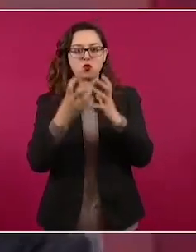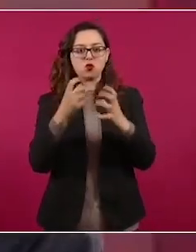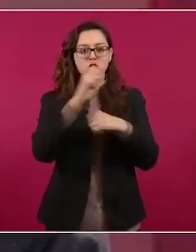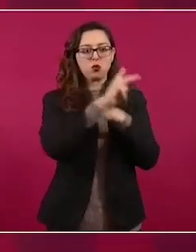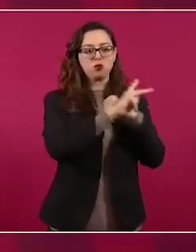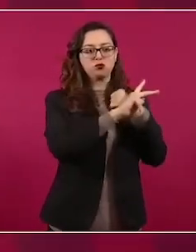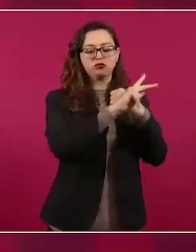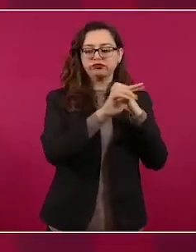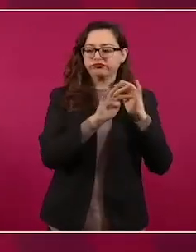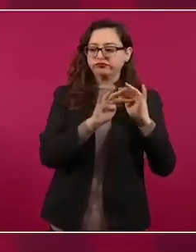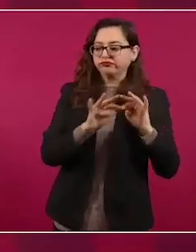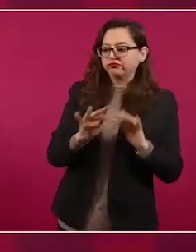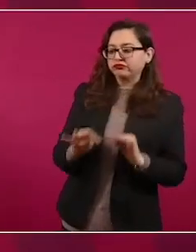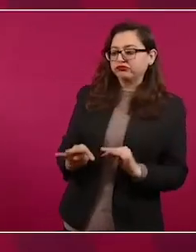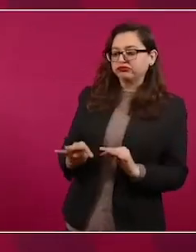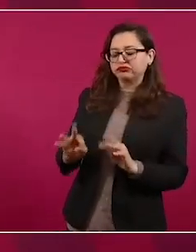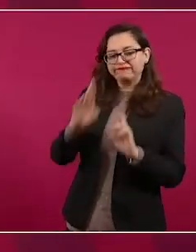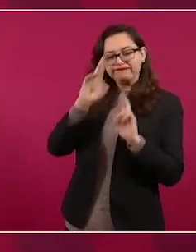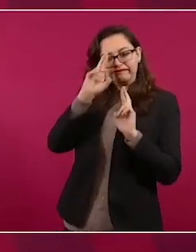de las naciones, en el mundo.